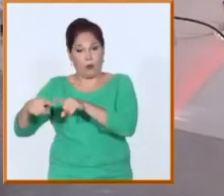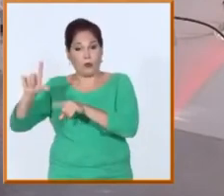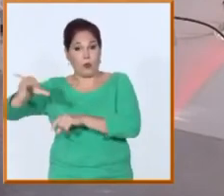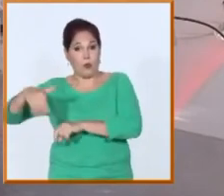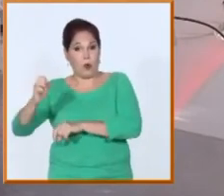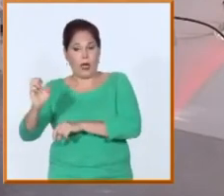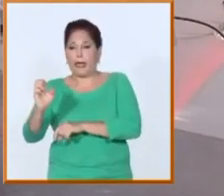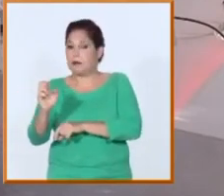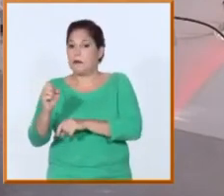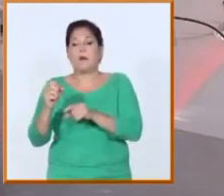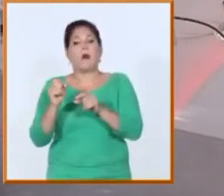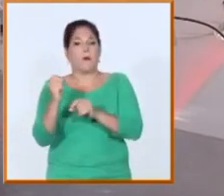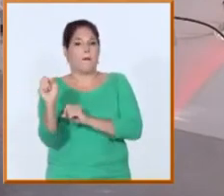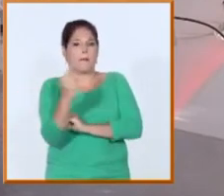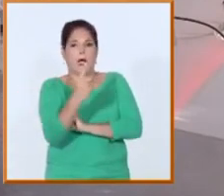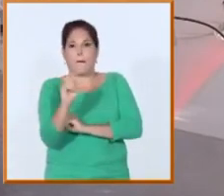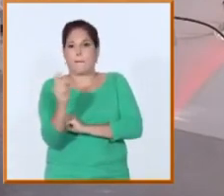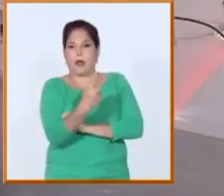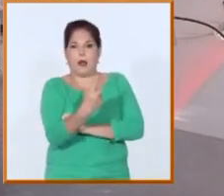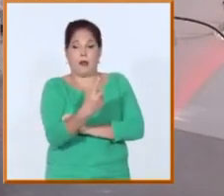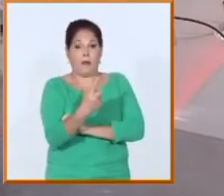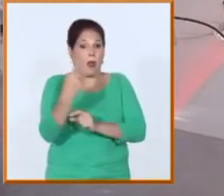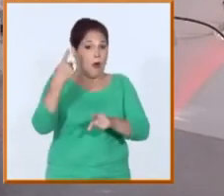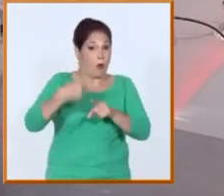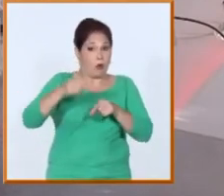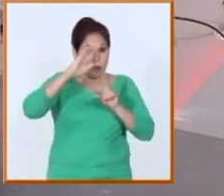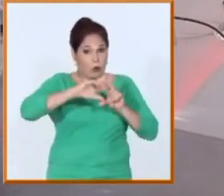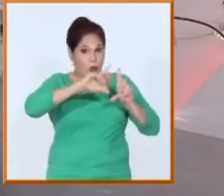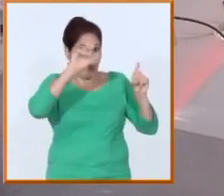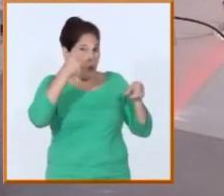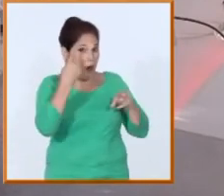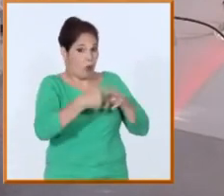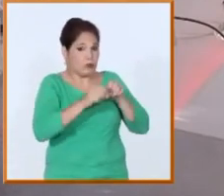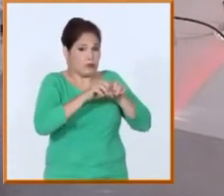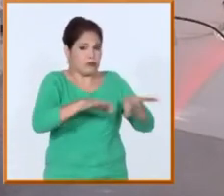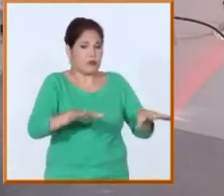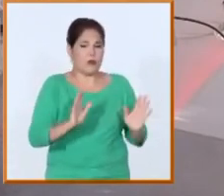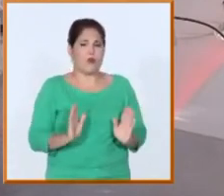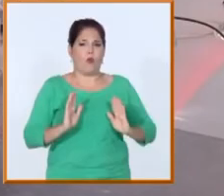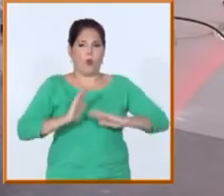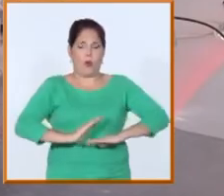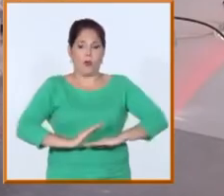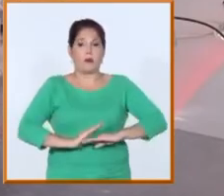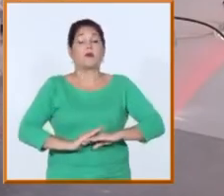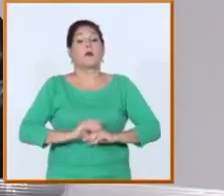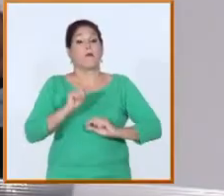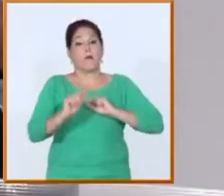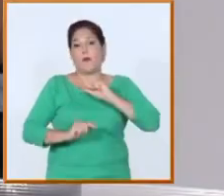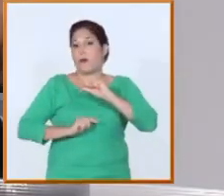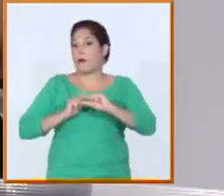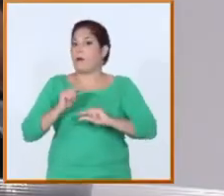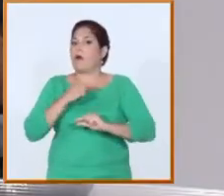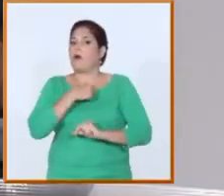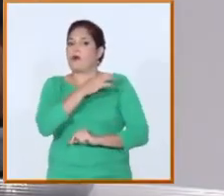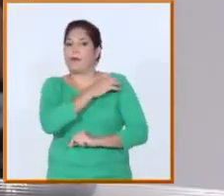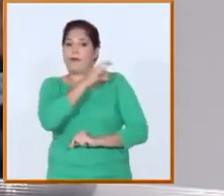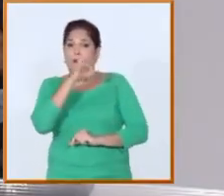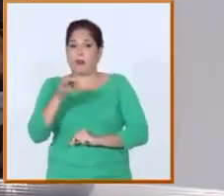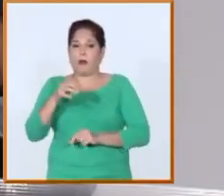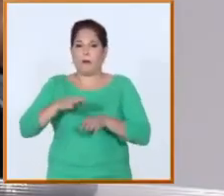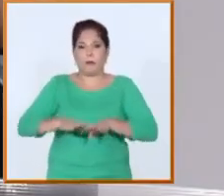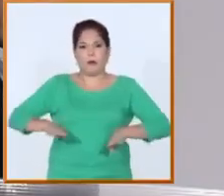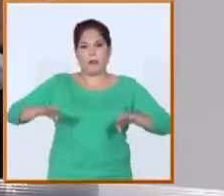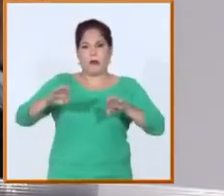conectividad, recuerdo. Efectivamente. Se empezaba todo ese proceso de empleación, ¿no? Recuerdo que esas apariciones en la mesa redonda, prácticamente en cada año